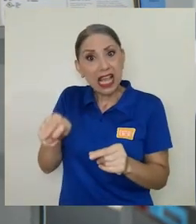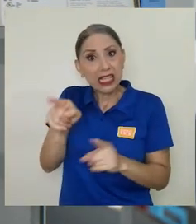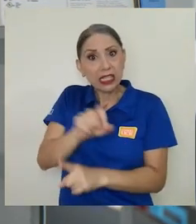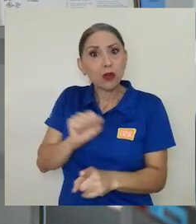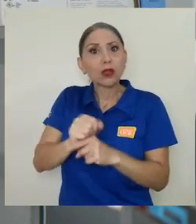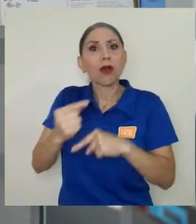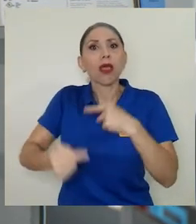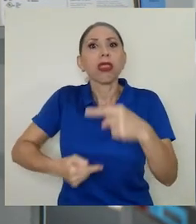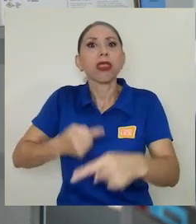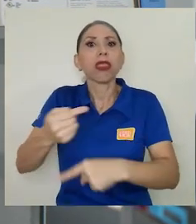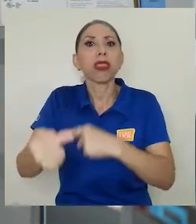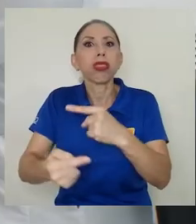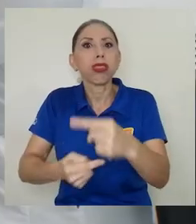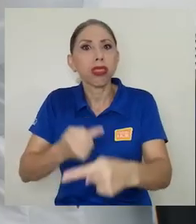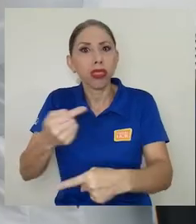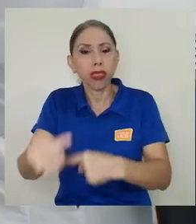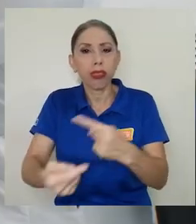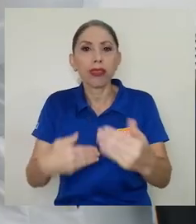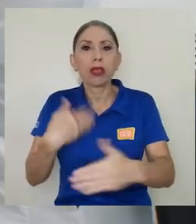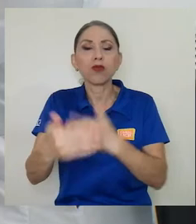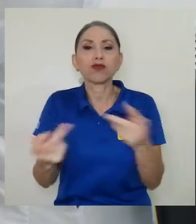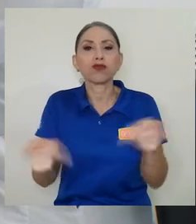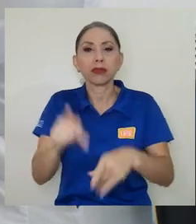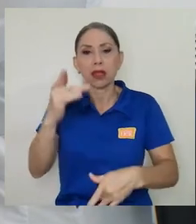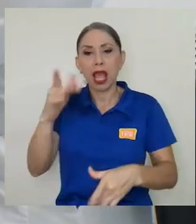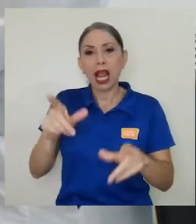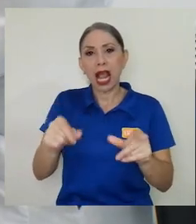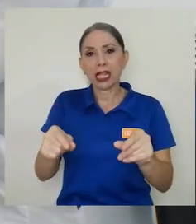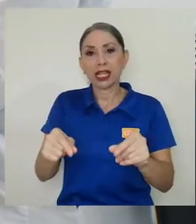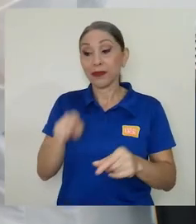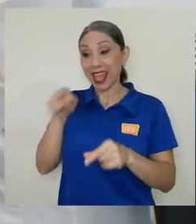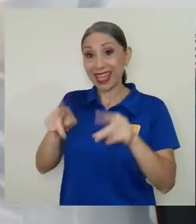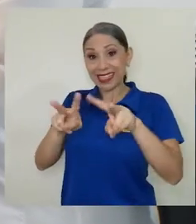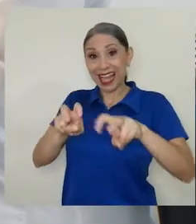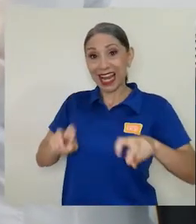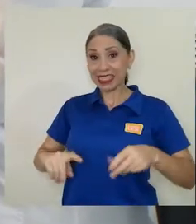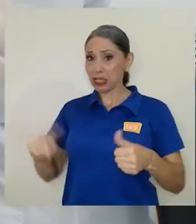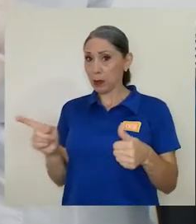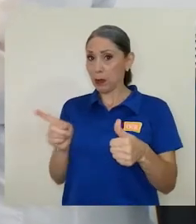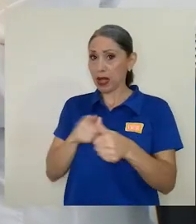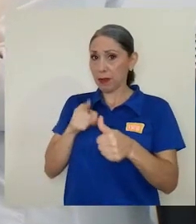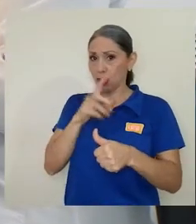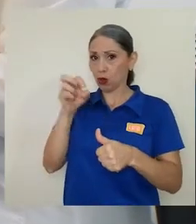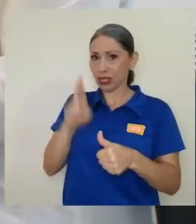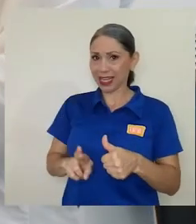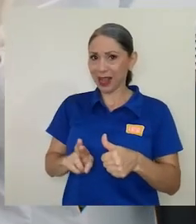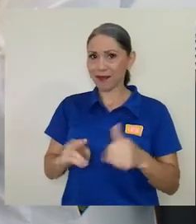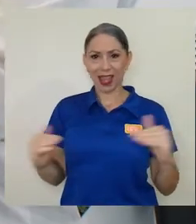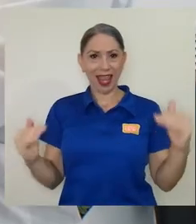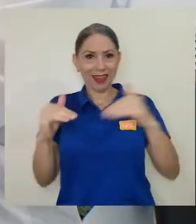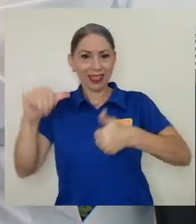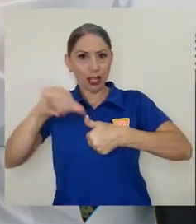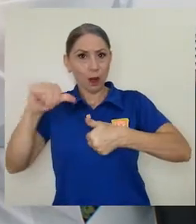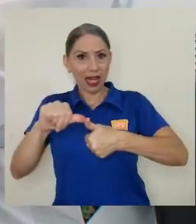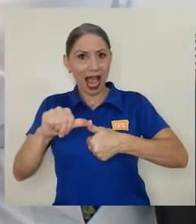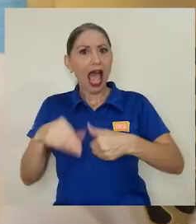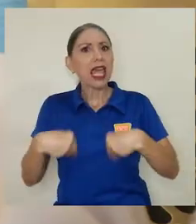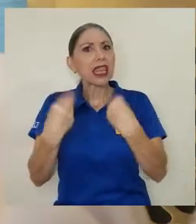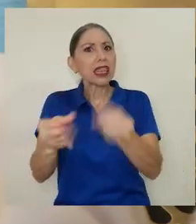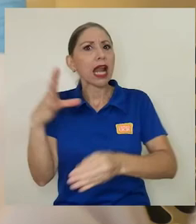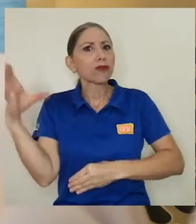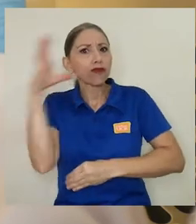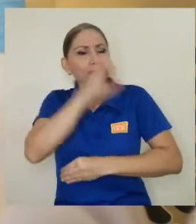lesión hacia cáncer. Este análisis es el primero del país y a nivel centroamericano en dar un diagnóstico tan preciso